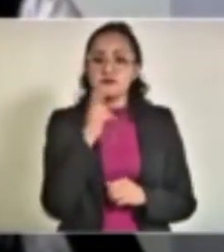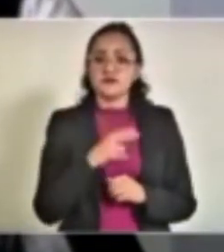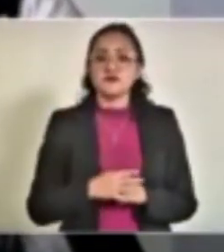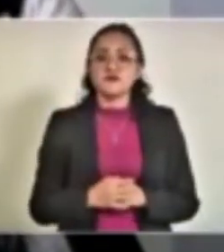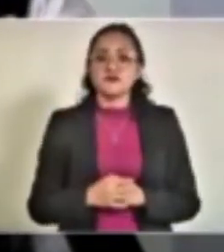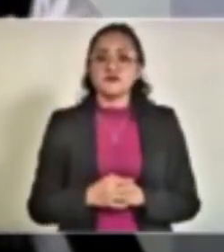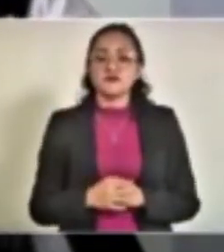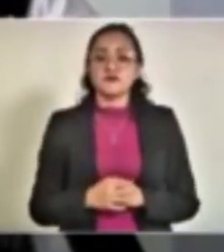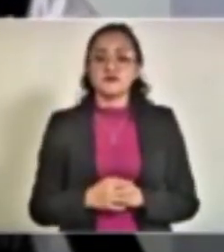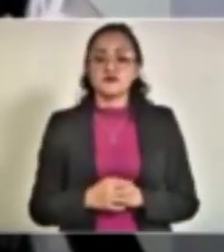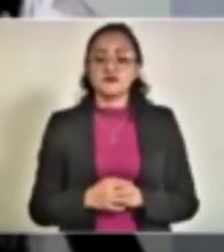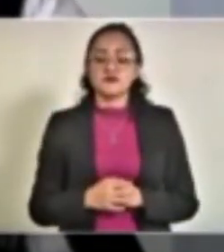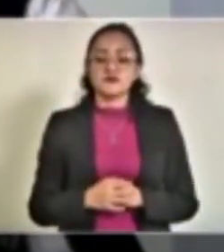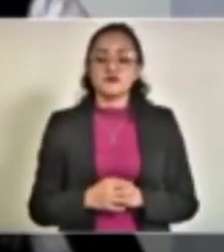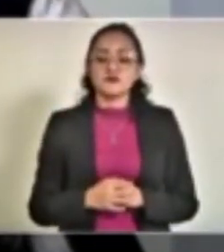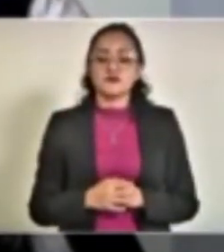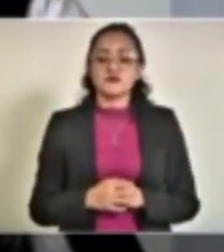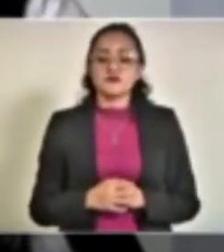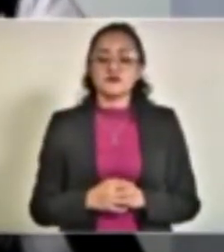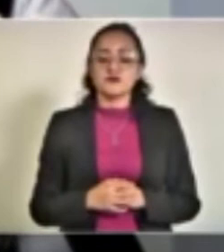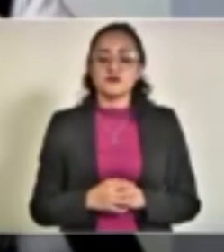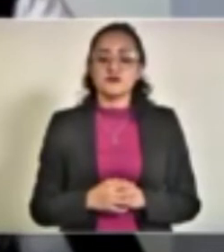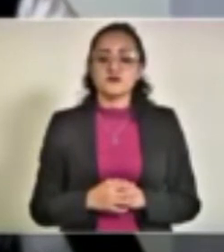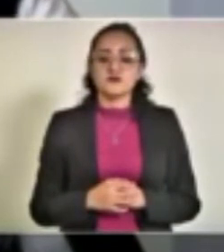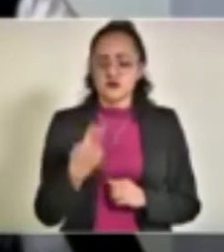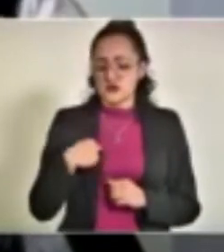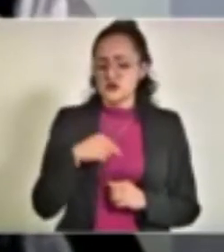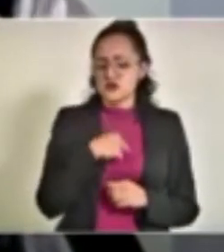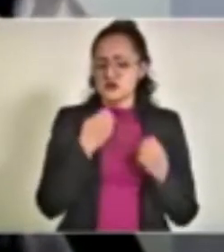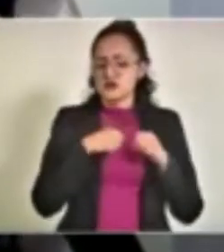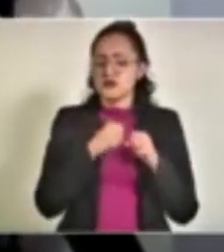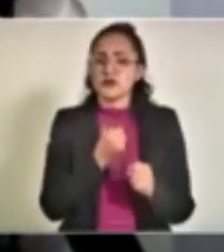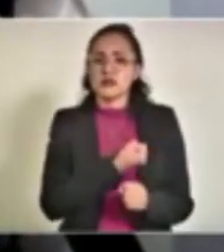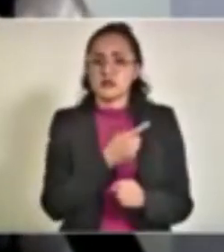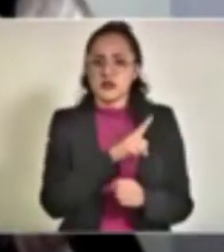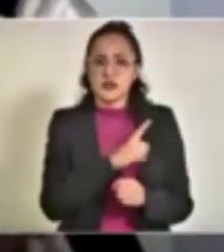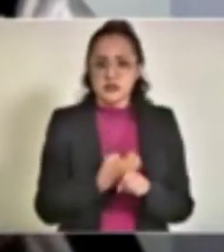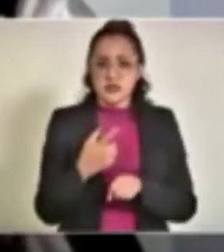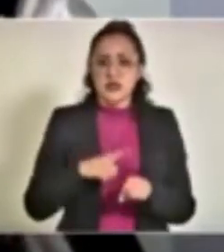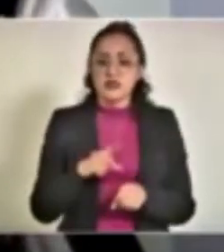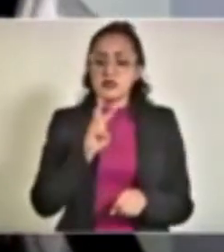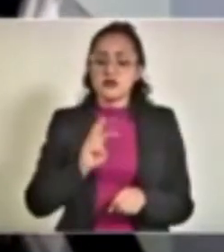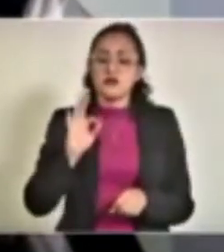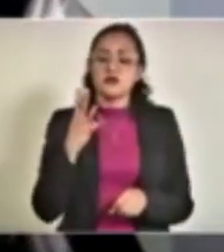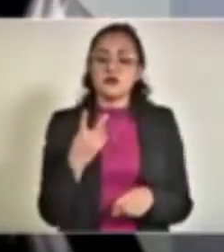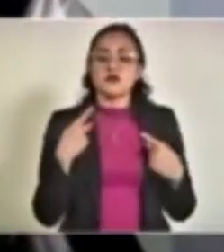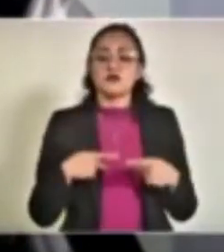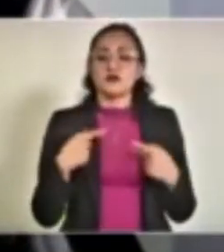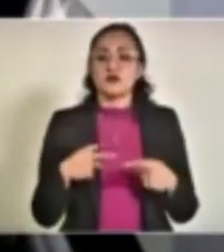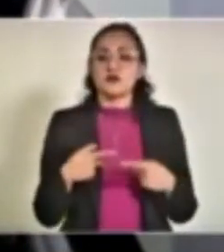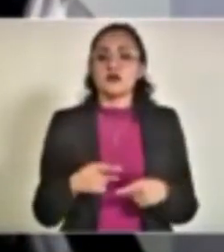En nuestra red hospitalaria de los servicios de salud tenemos 344 pacientes